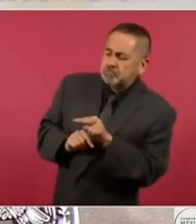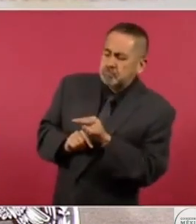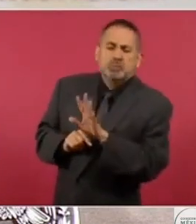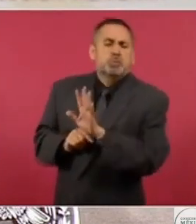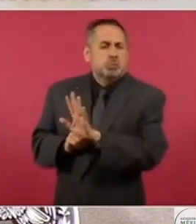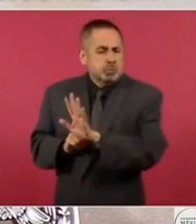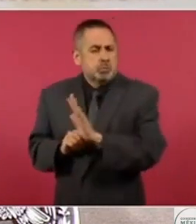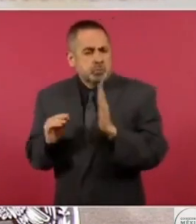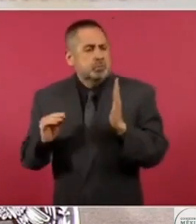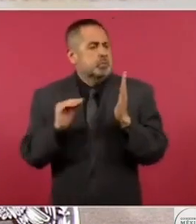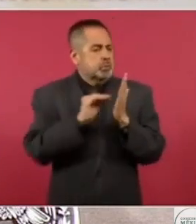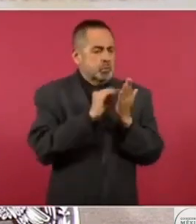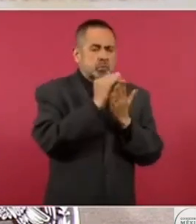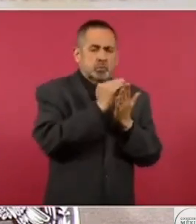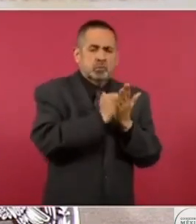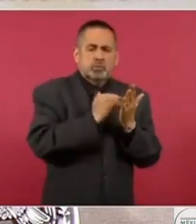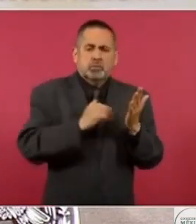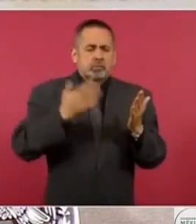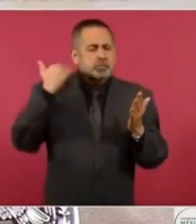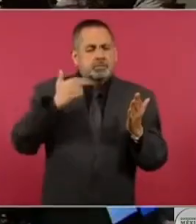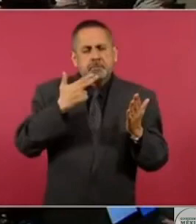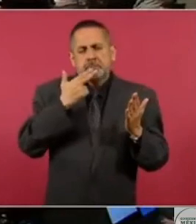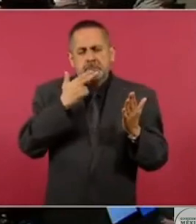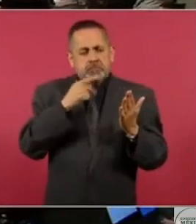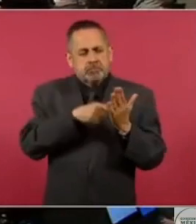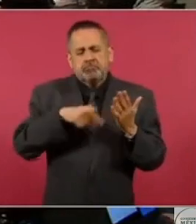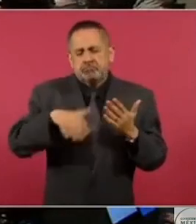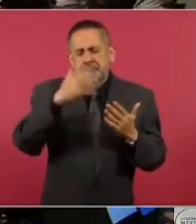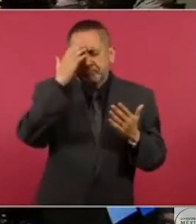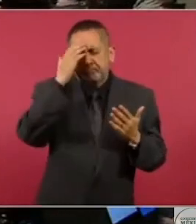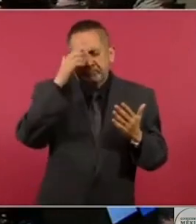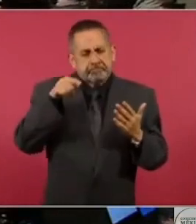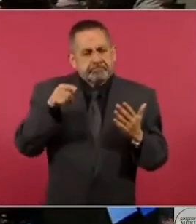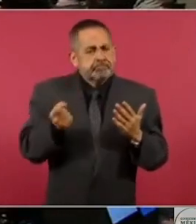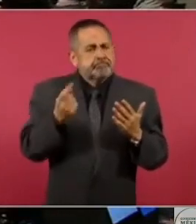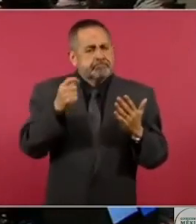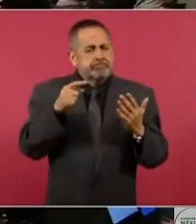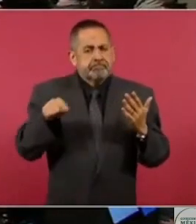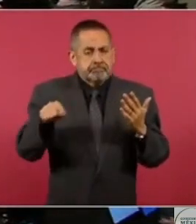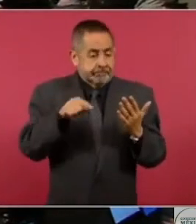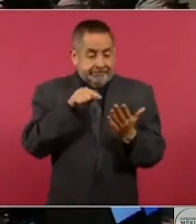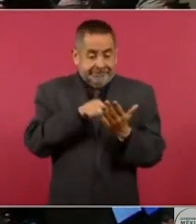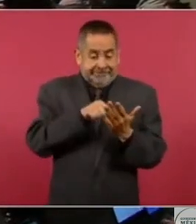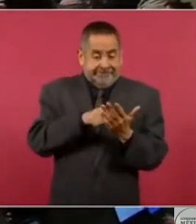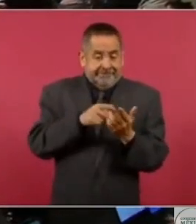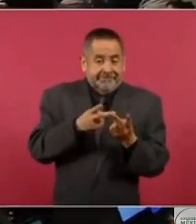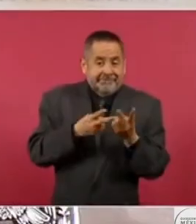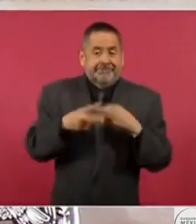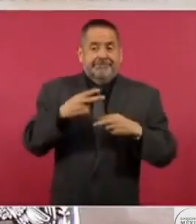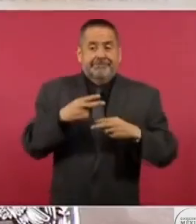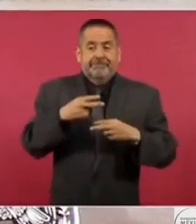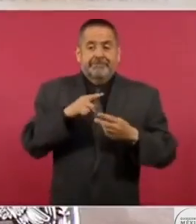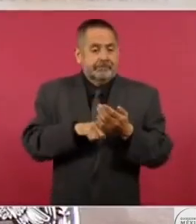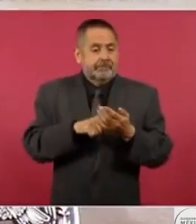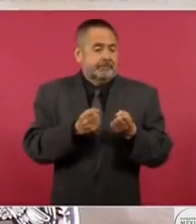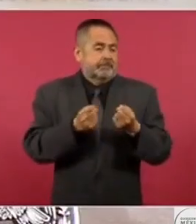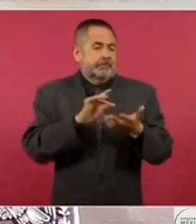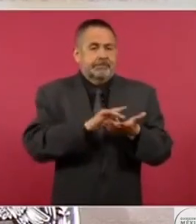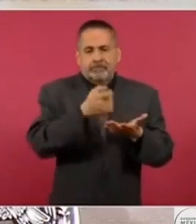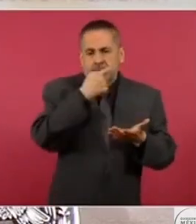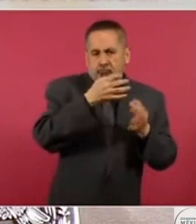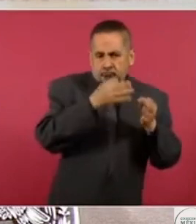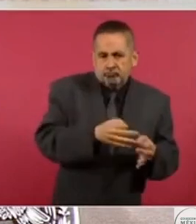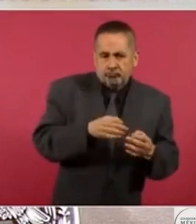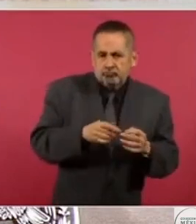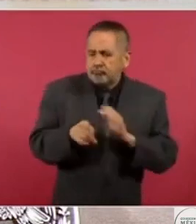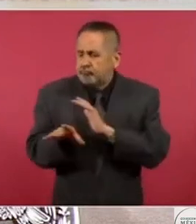uso, como mencioné, muy conocido, porque de ahí se originan gran parte de los medicamentos.